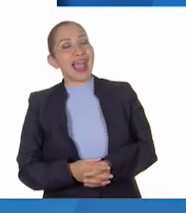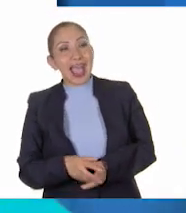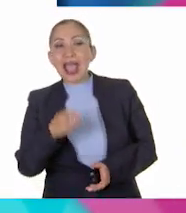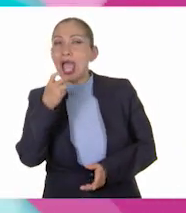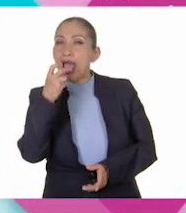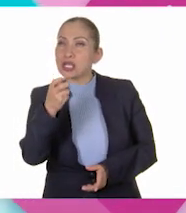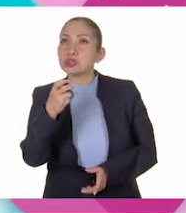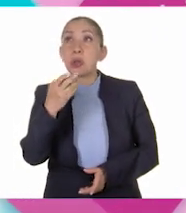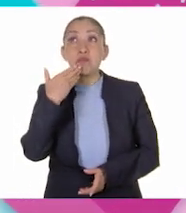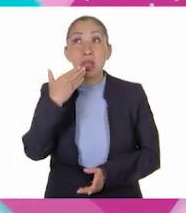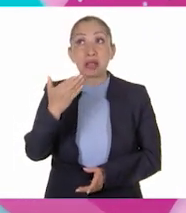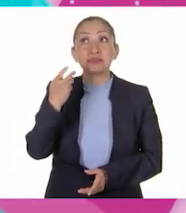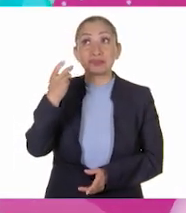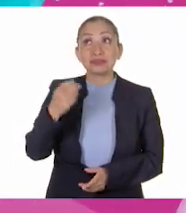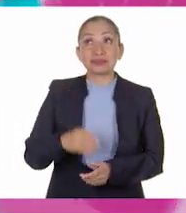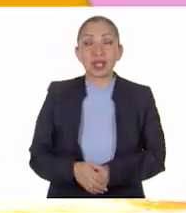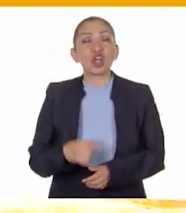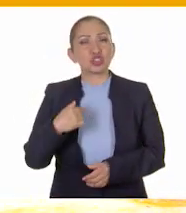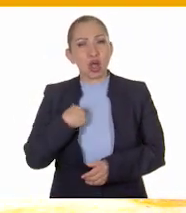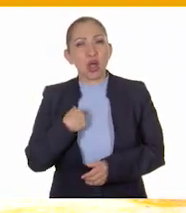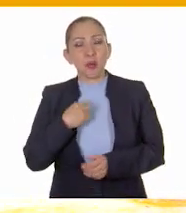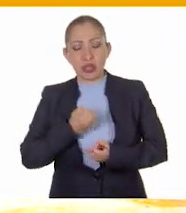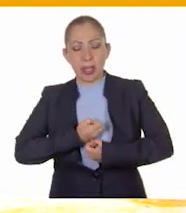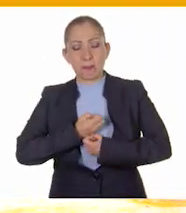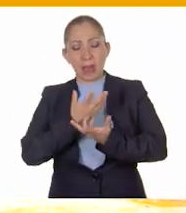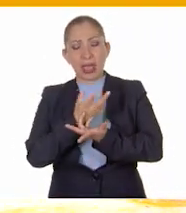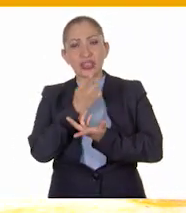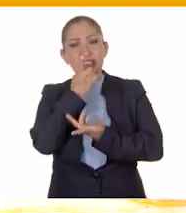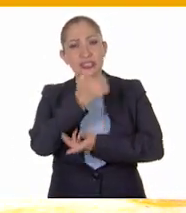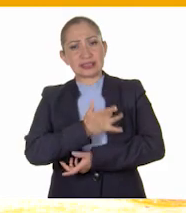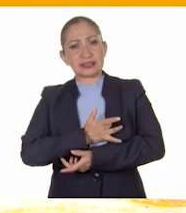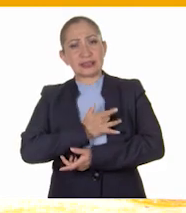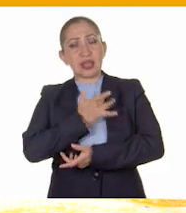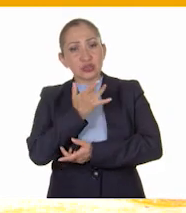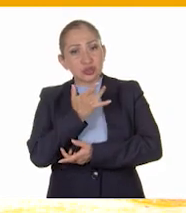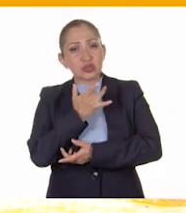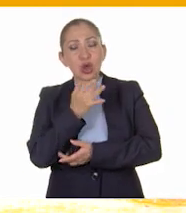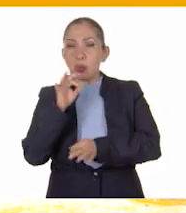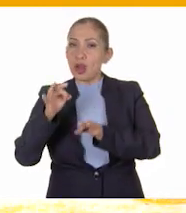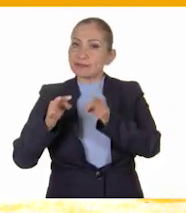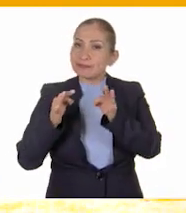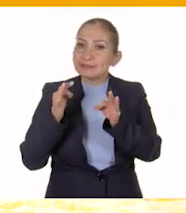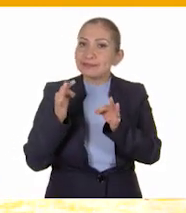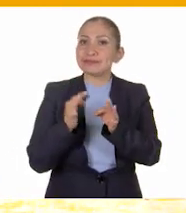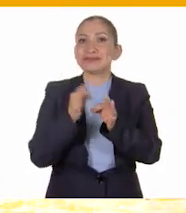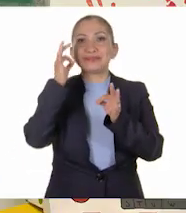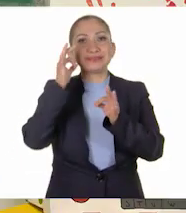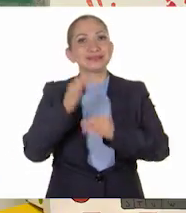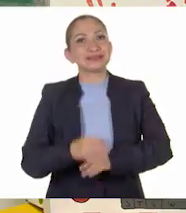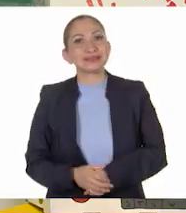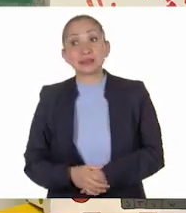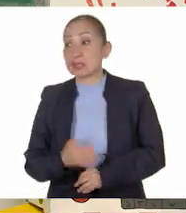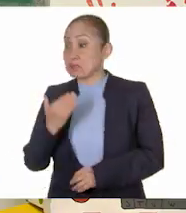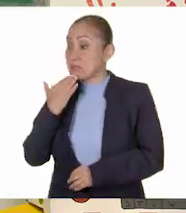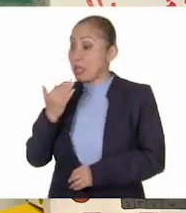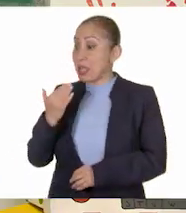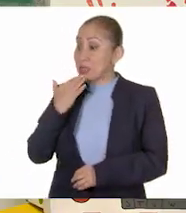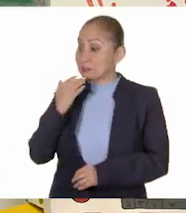¡Eso suena muy bien! ¡Voy a expresar mis emociones asertivamente! Muy bien, Panchito.